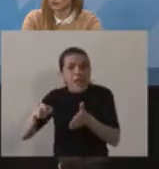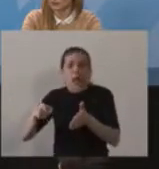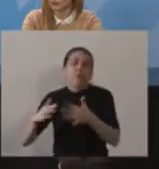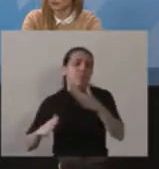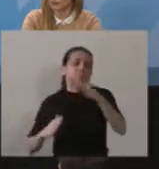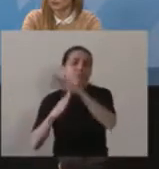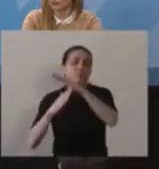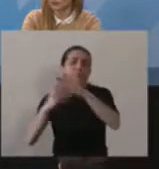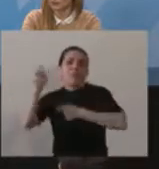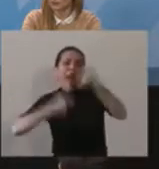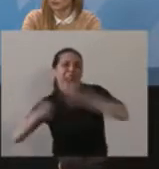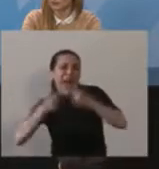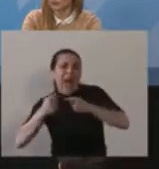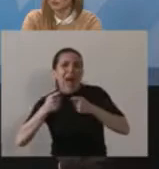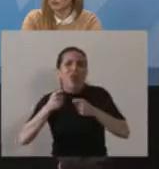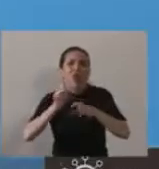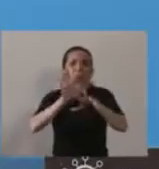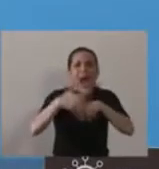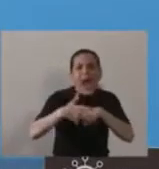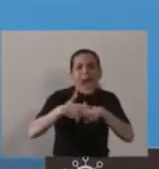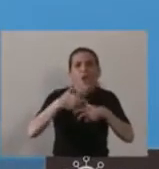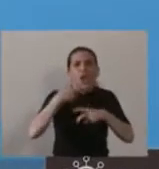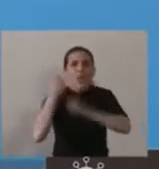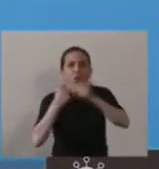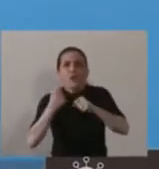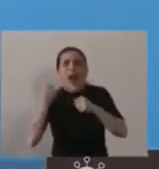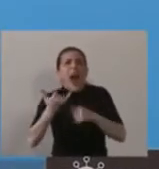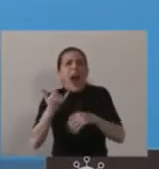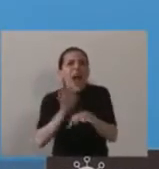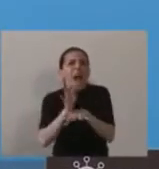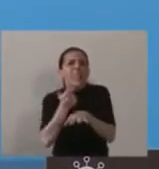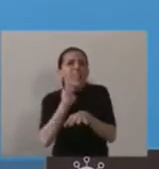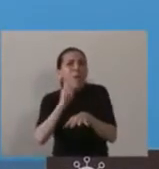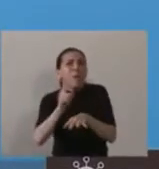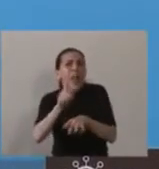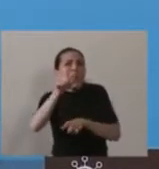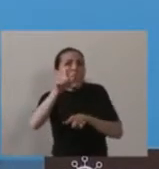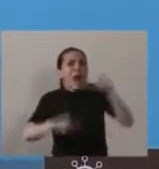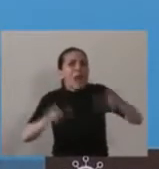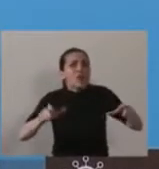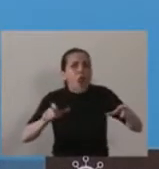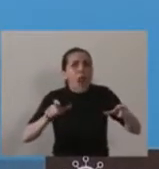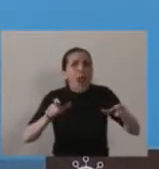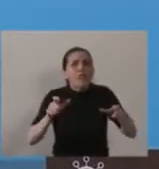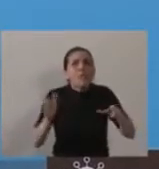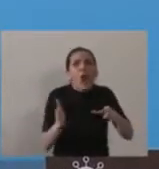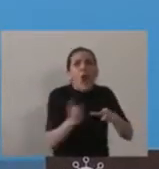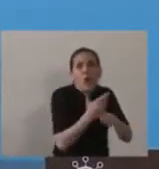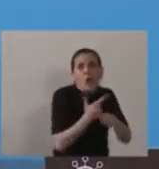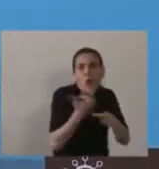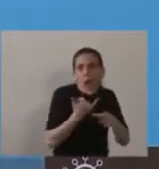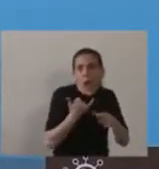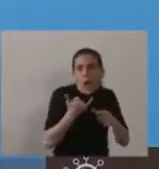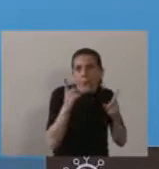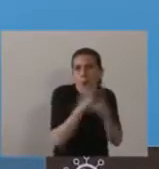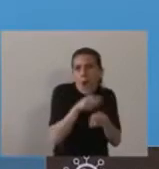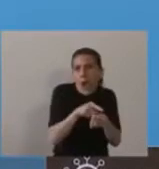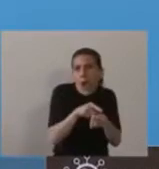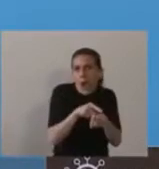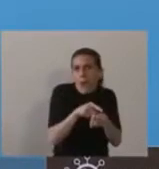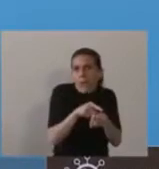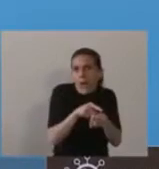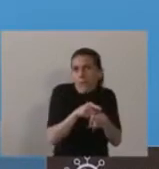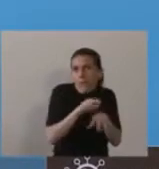agroindustrial. Hablábamos de cerca de 3.000 productores que se han visto fuertemente afectados. Uno observa justamente el